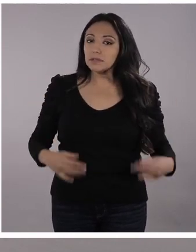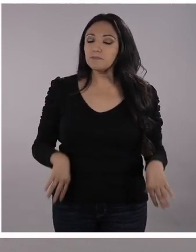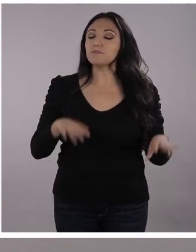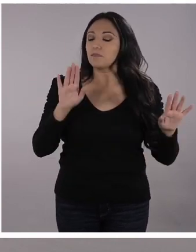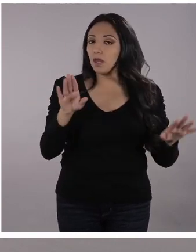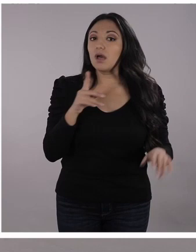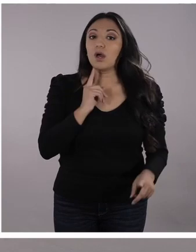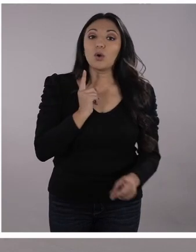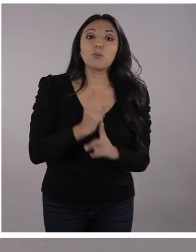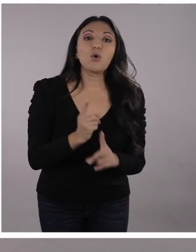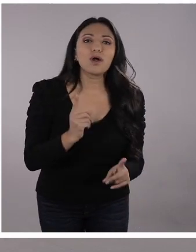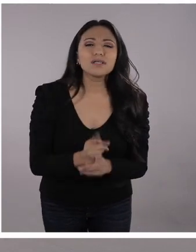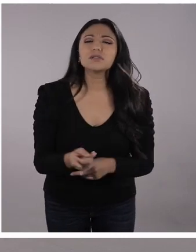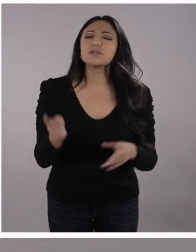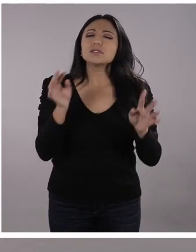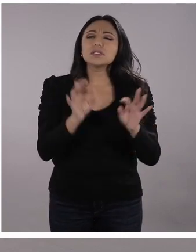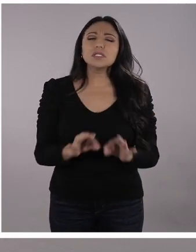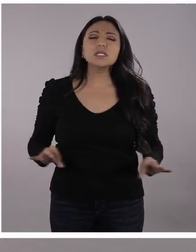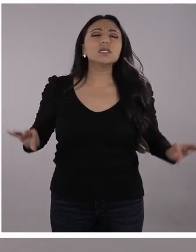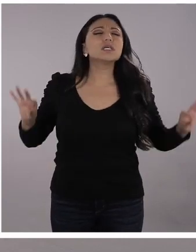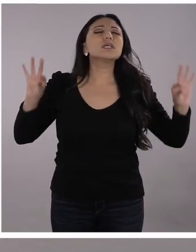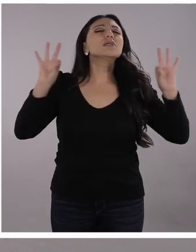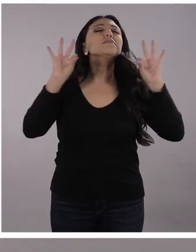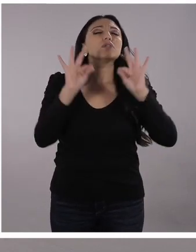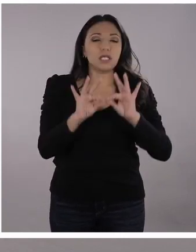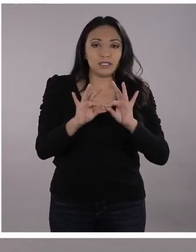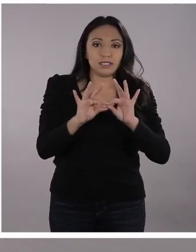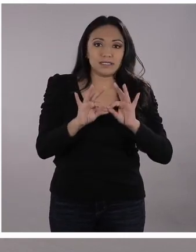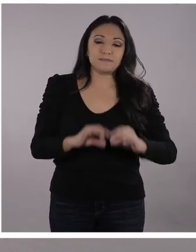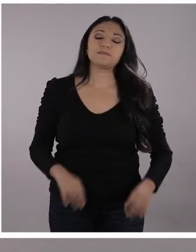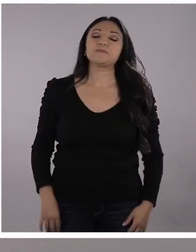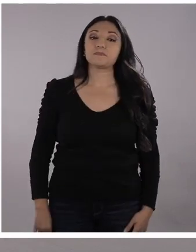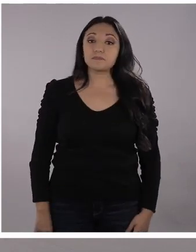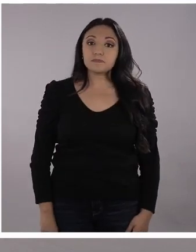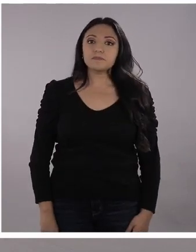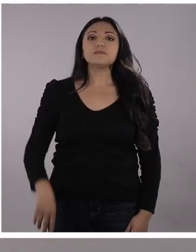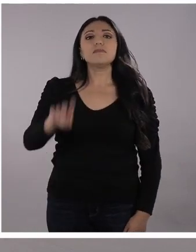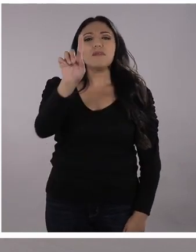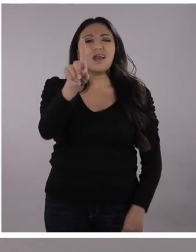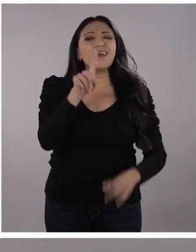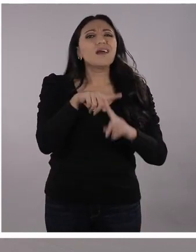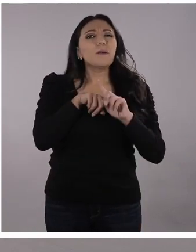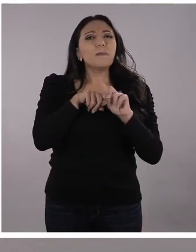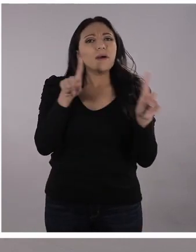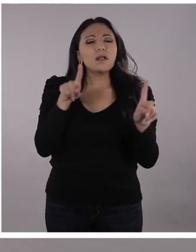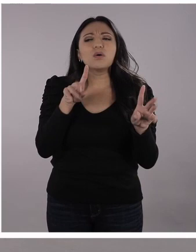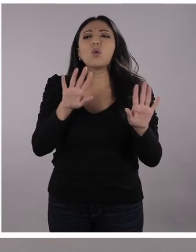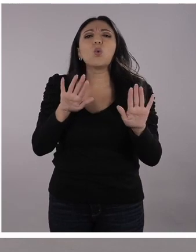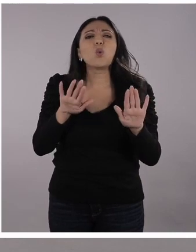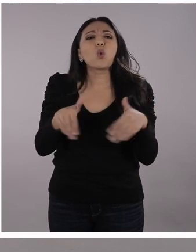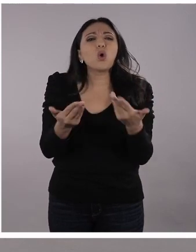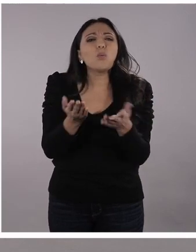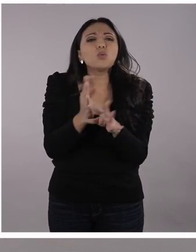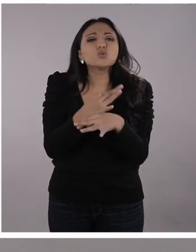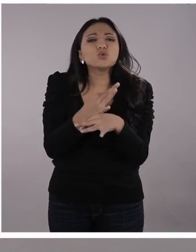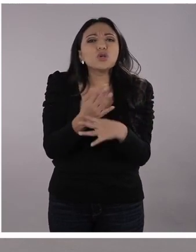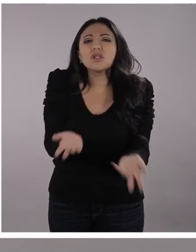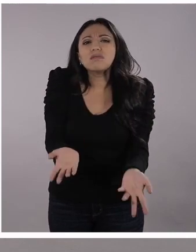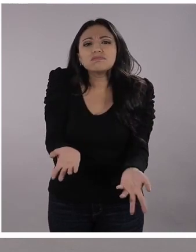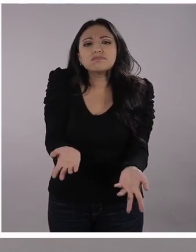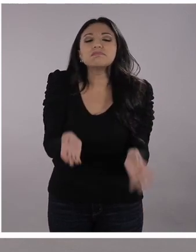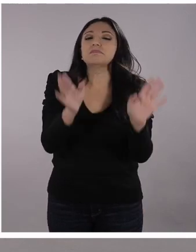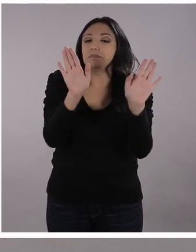Por eso son vitales y fundamentales. Pero, ¿cómo funcionan las corrientes?